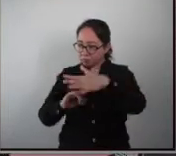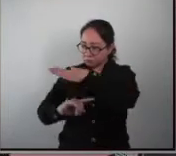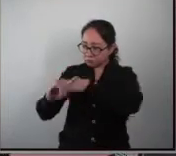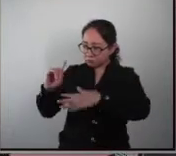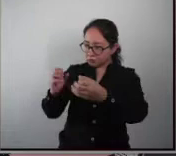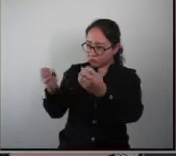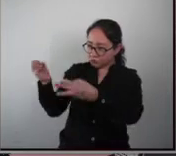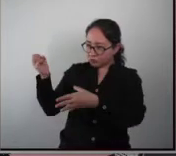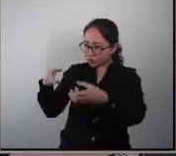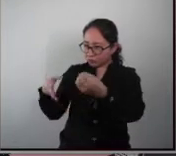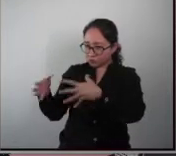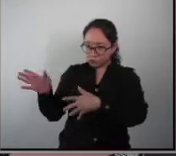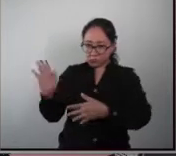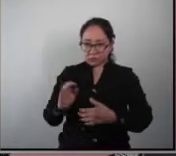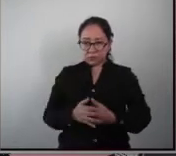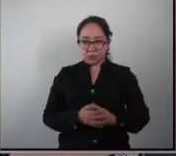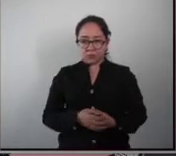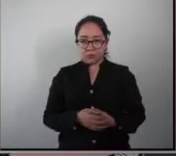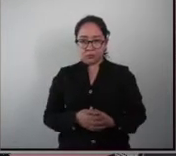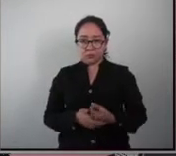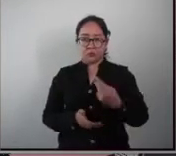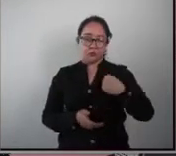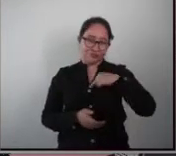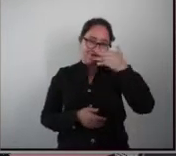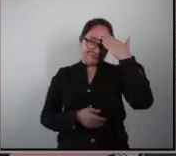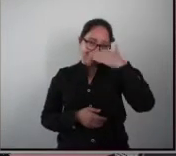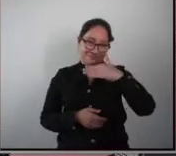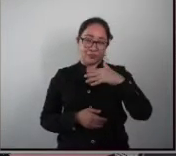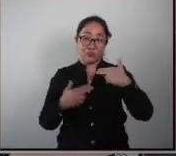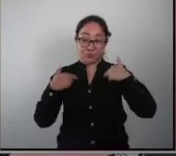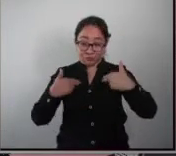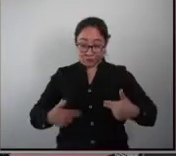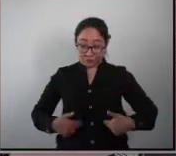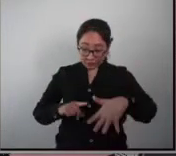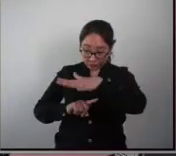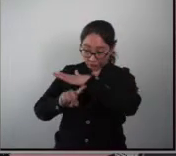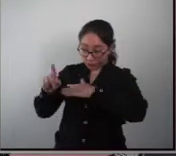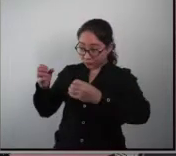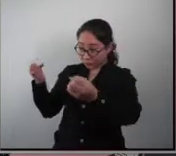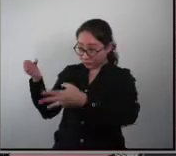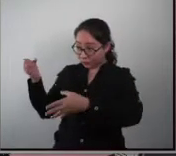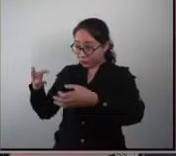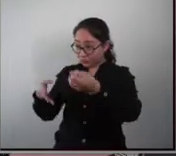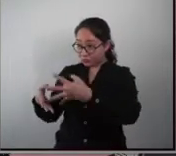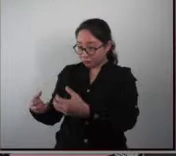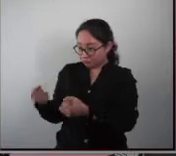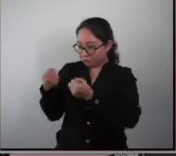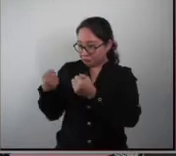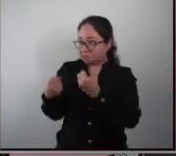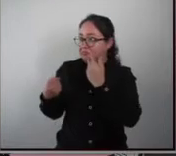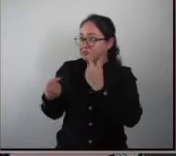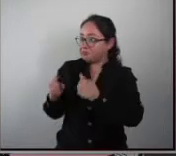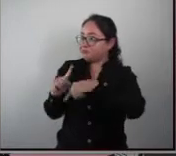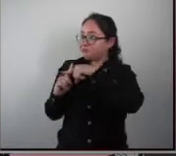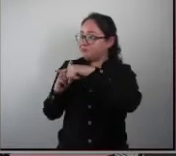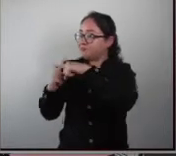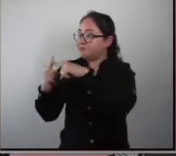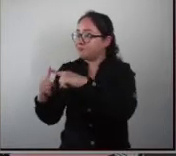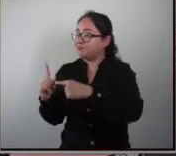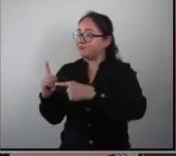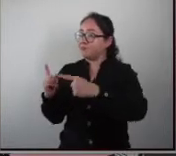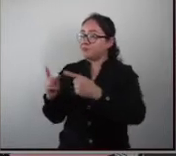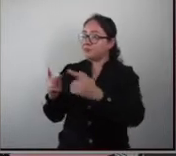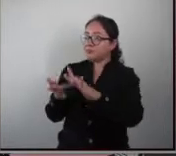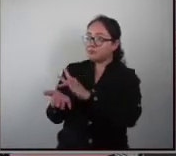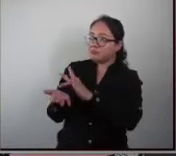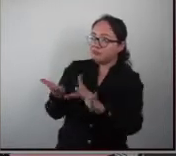ambiental ya sabemos ya que en humanos el enriquecimiento ambiental ha tenido un gran impacto enriquecimiento virtual